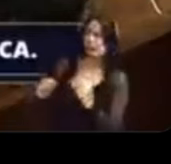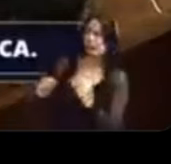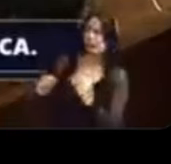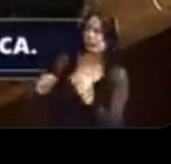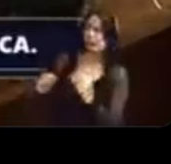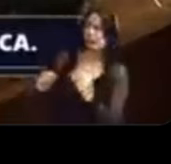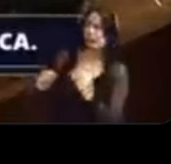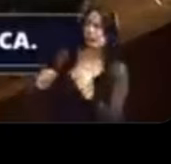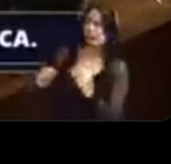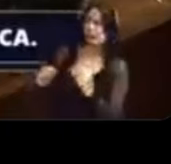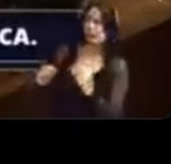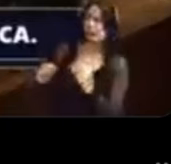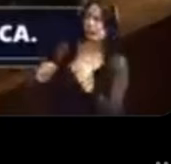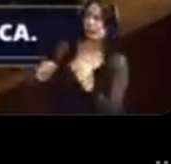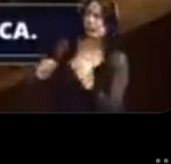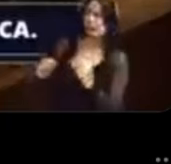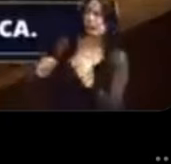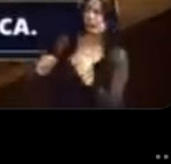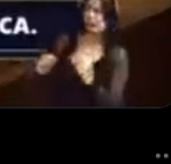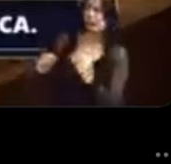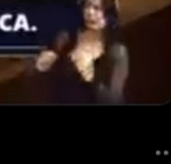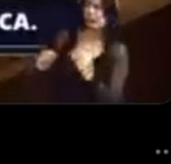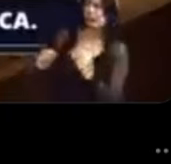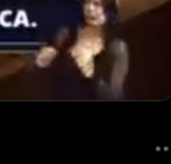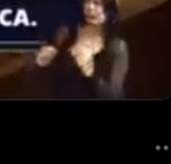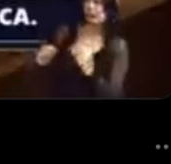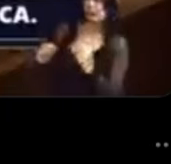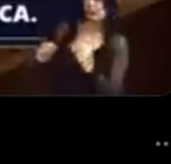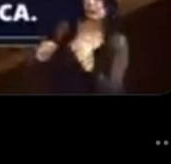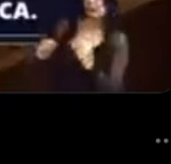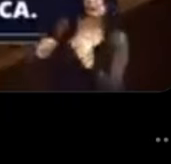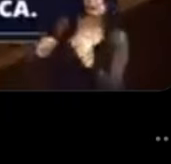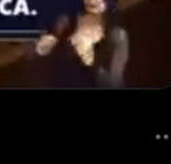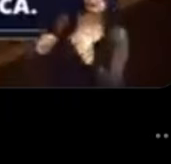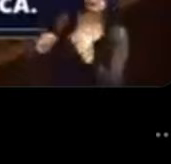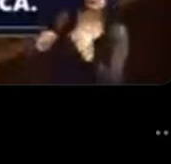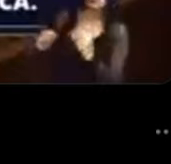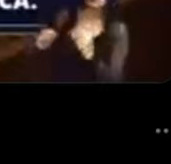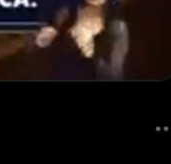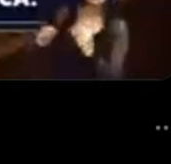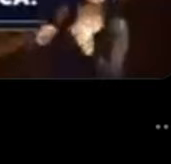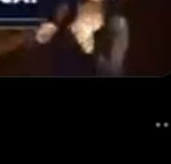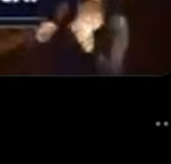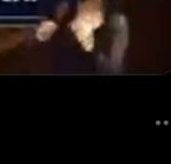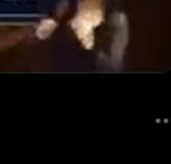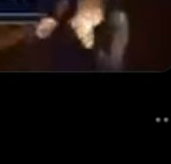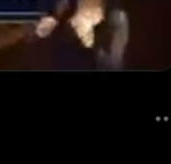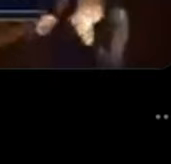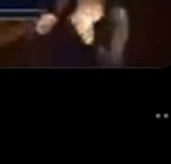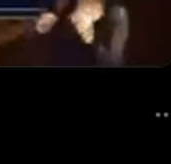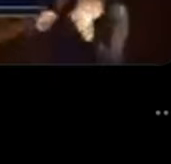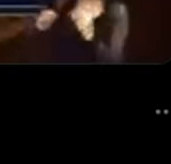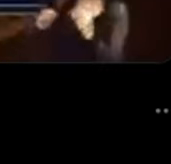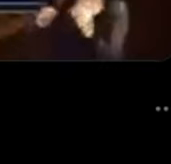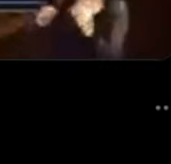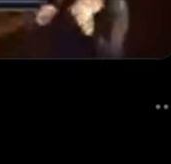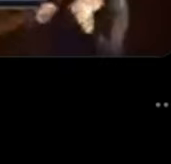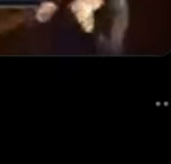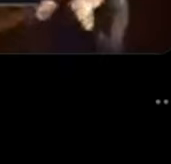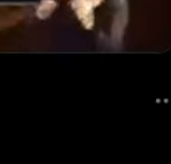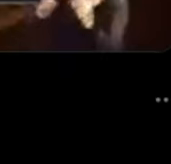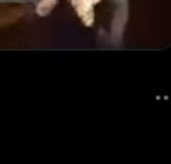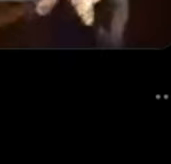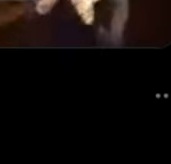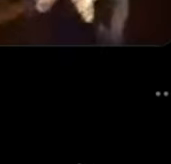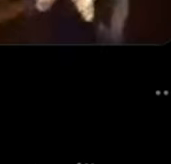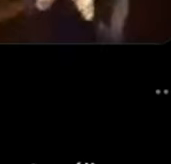intervenir. Yo le pido al ministro del Interior, yo no tengo ninguna intención ni de retrasar ni de cambiar la decisión de la elección de